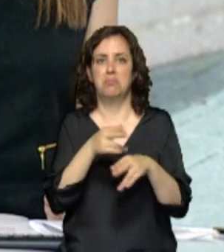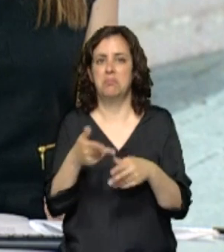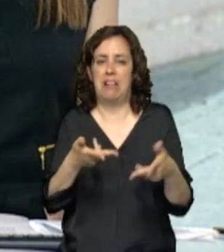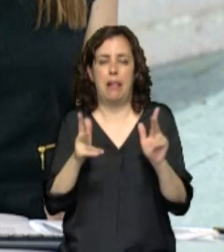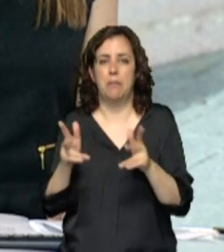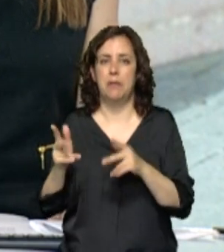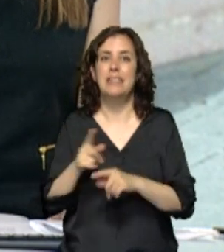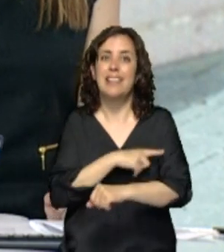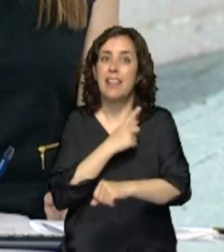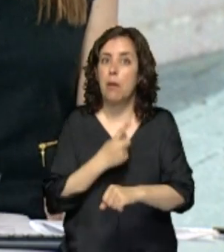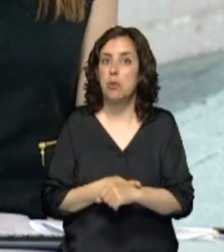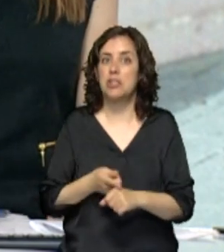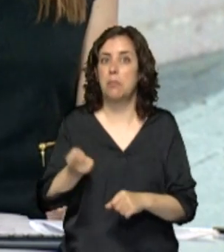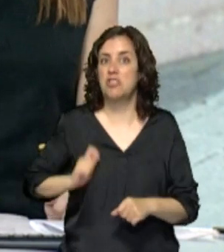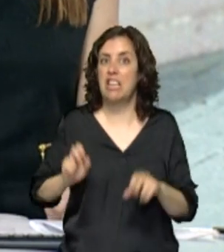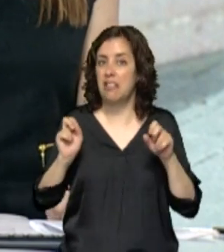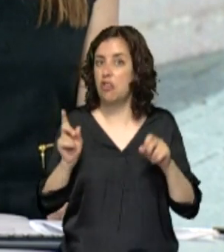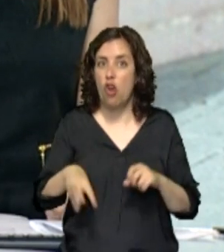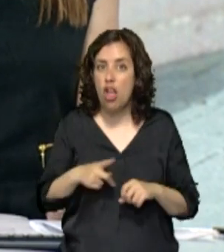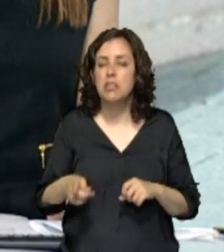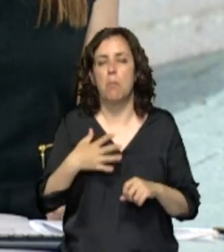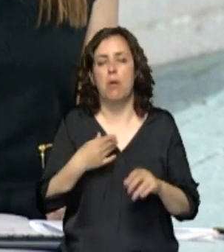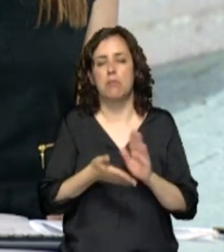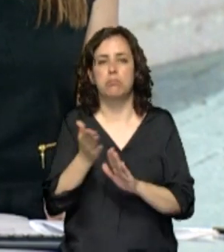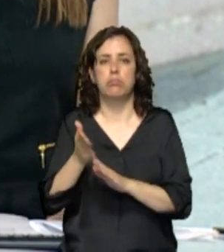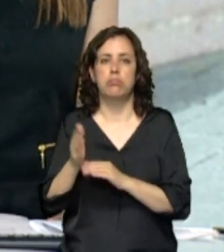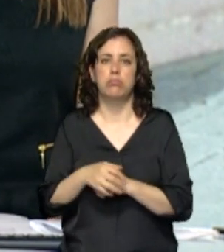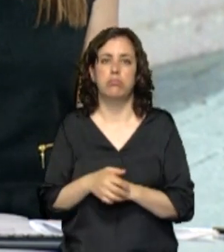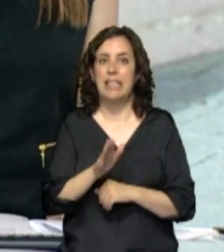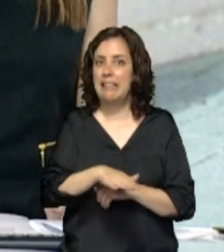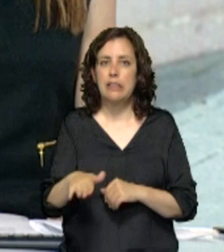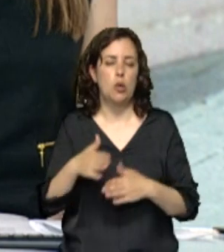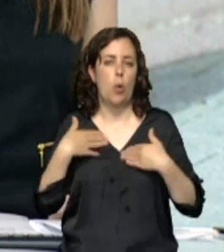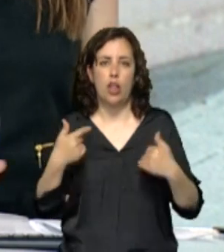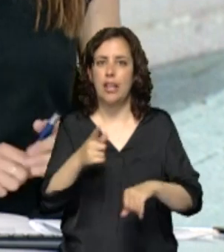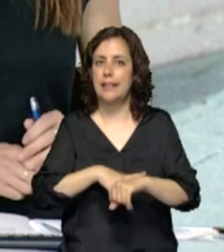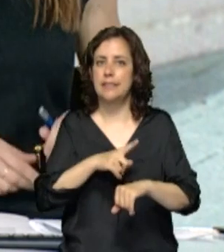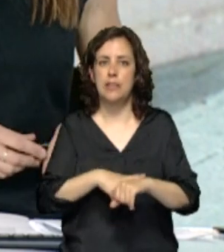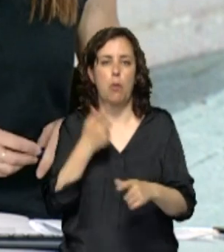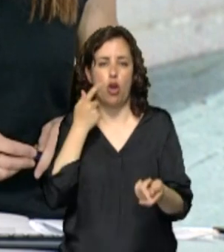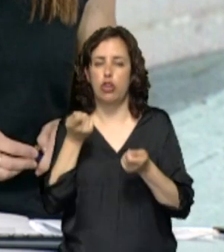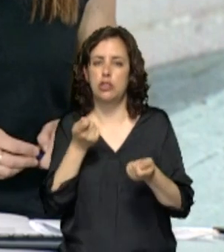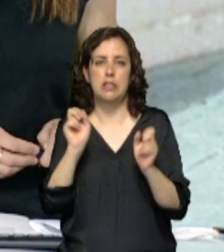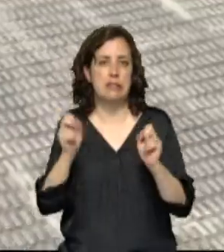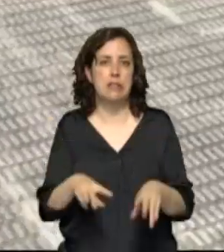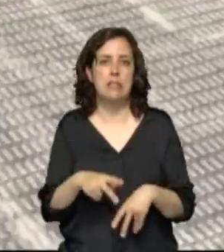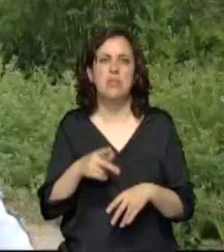profesional. De esta manera, los niños y niñas que viven en Navarra podrán salir de casa a cualquier hora sin límite de tiempo ni tampoco de veces al día.